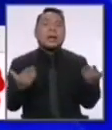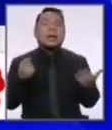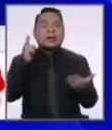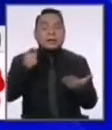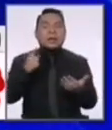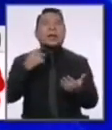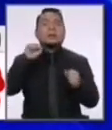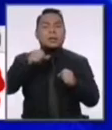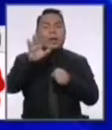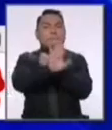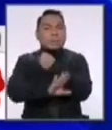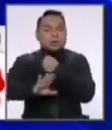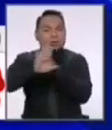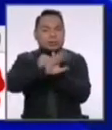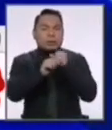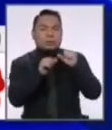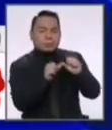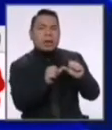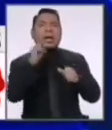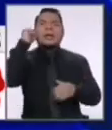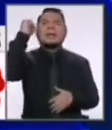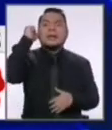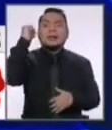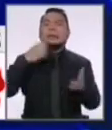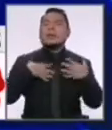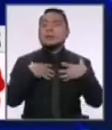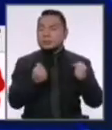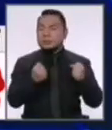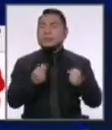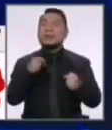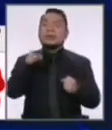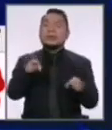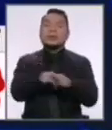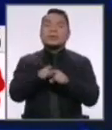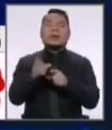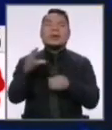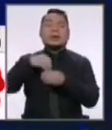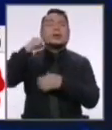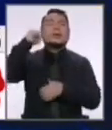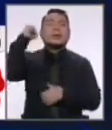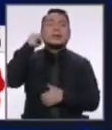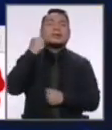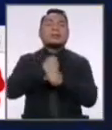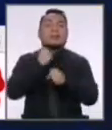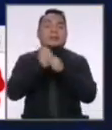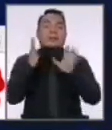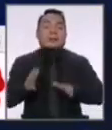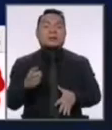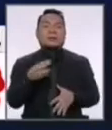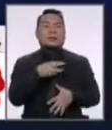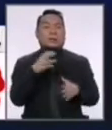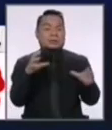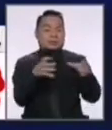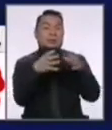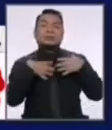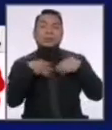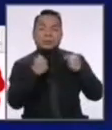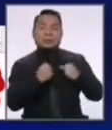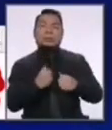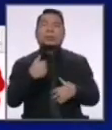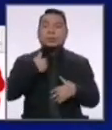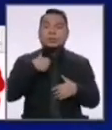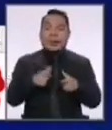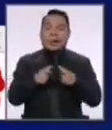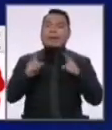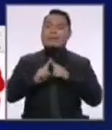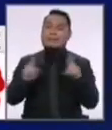conservar, de proteger el derecho a la salud, lo que incluye los derechos de los trabajadores del sector salud. Tengo una